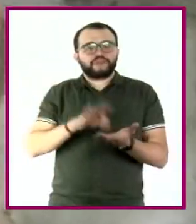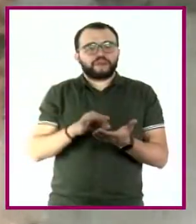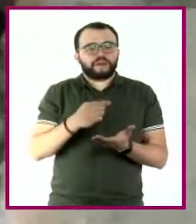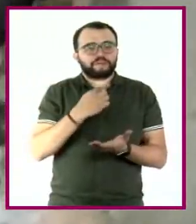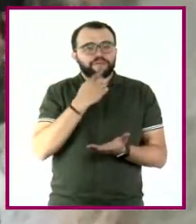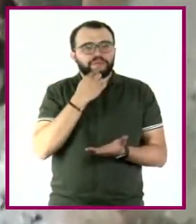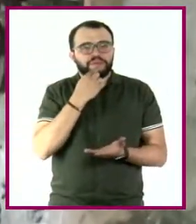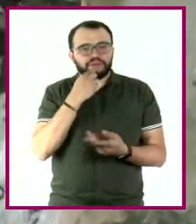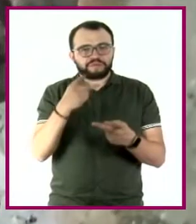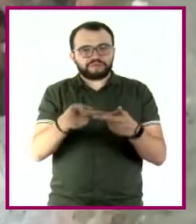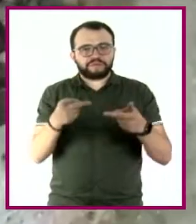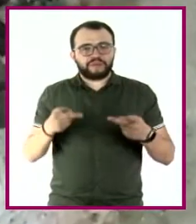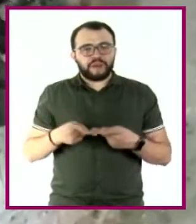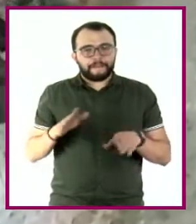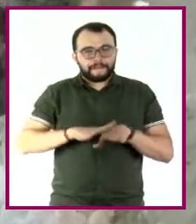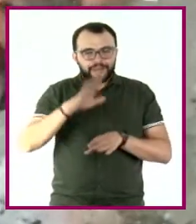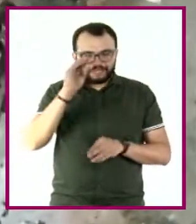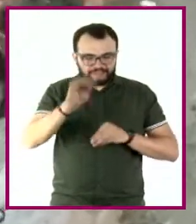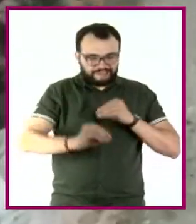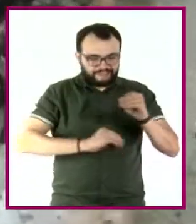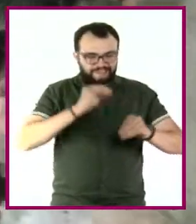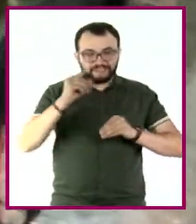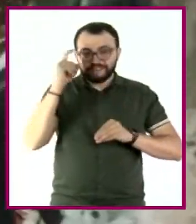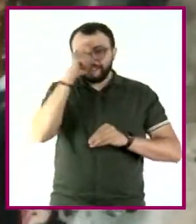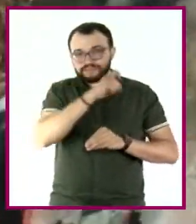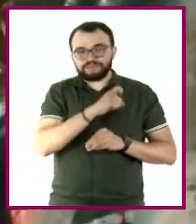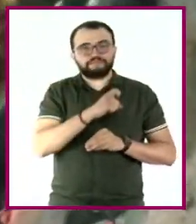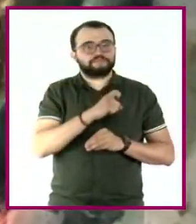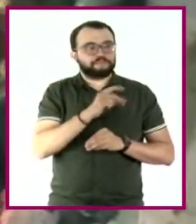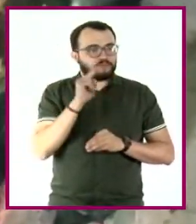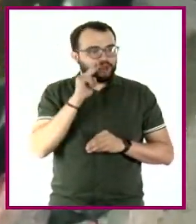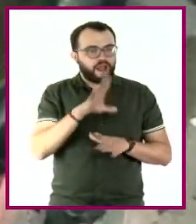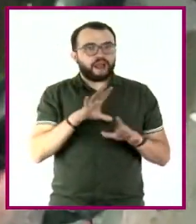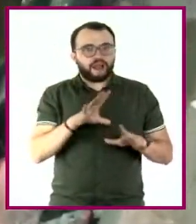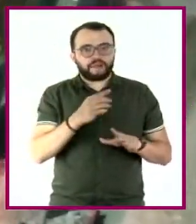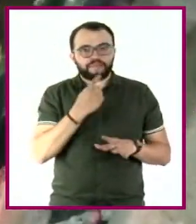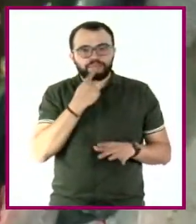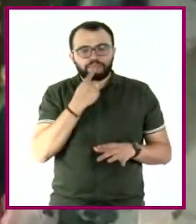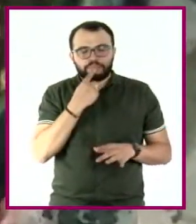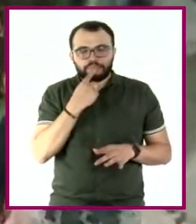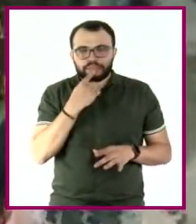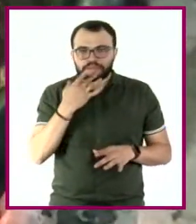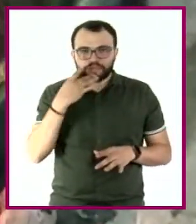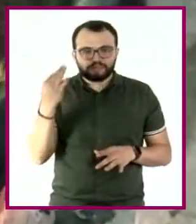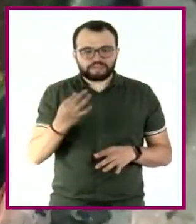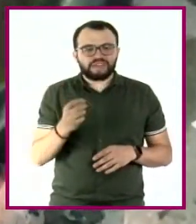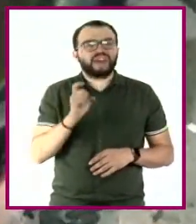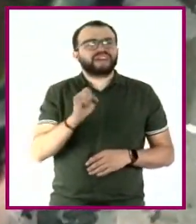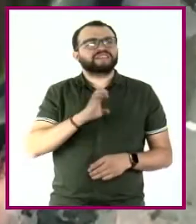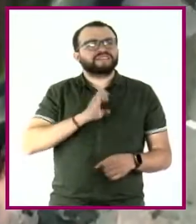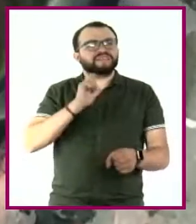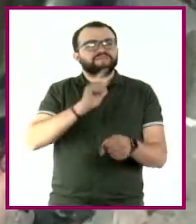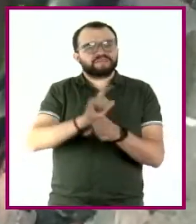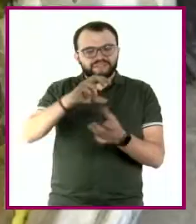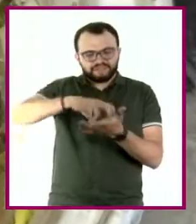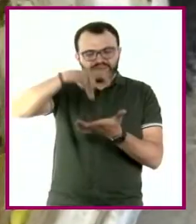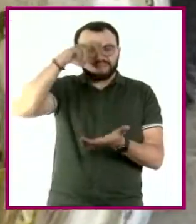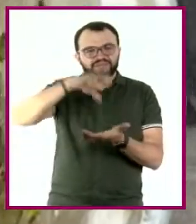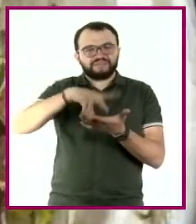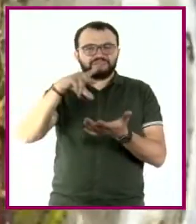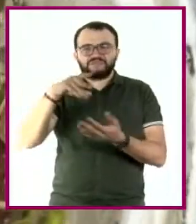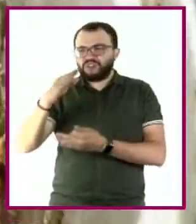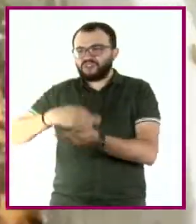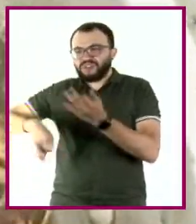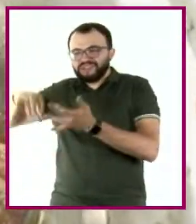platillos más elaborados o sofisticados. ¿Qué tienen de especial los chapulines y en general los insectos comestibles?